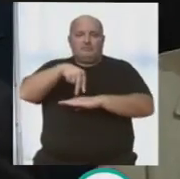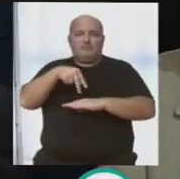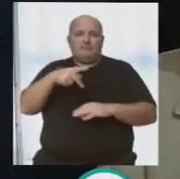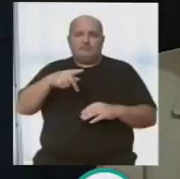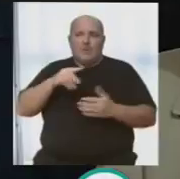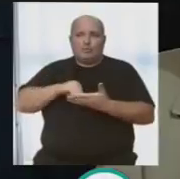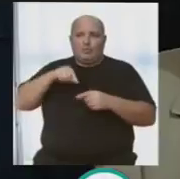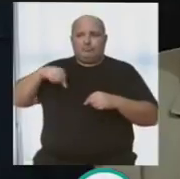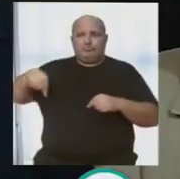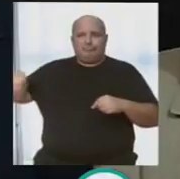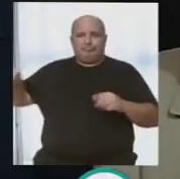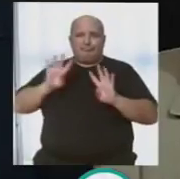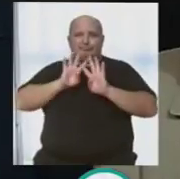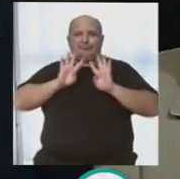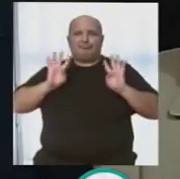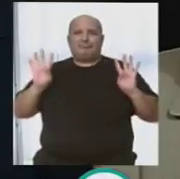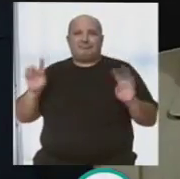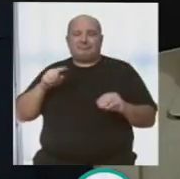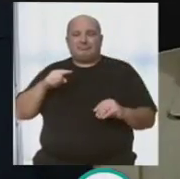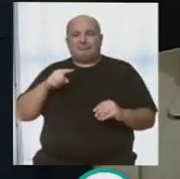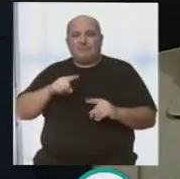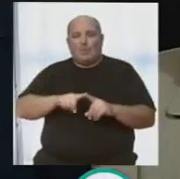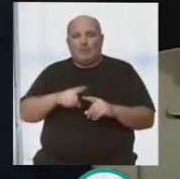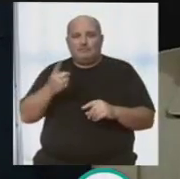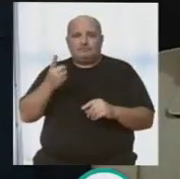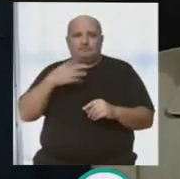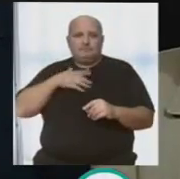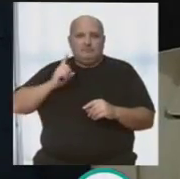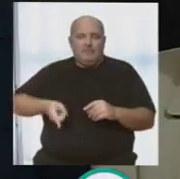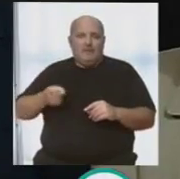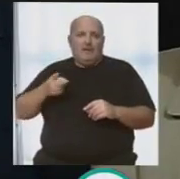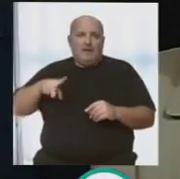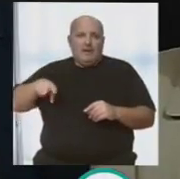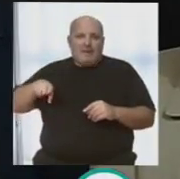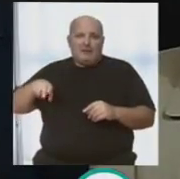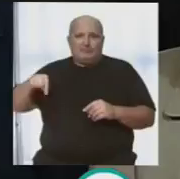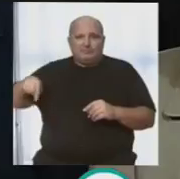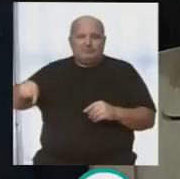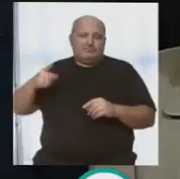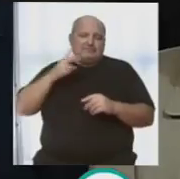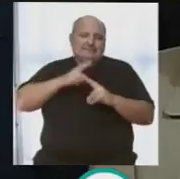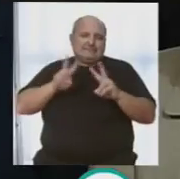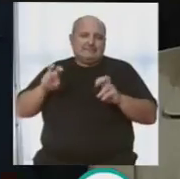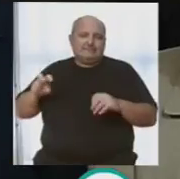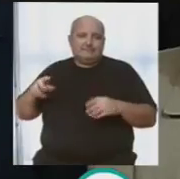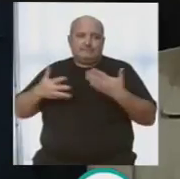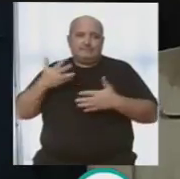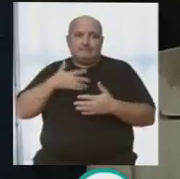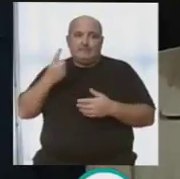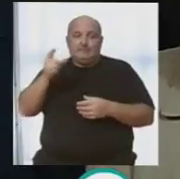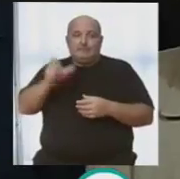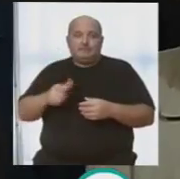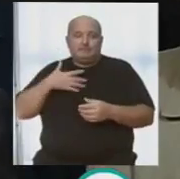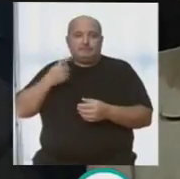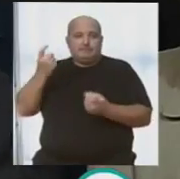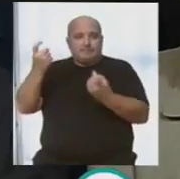dos autores de los que hemos colaborado, con mi director y hermano Juan Lucena, y con uno